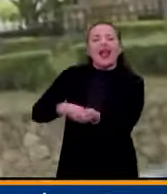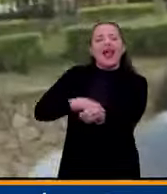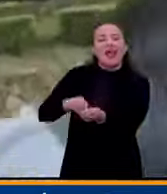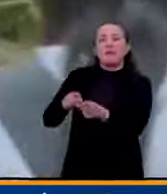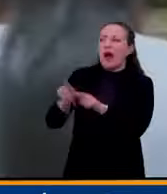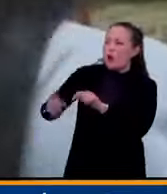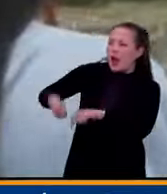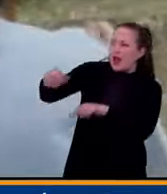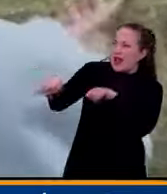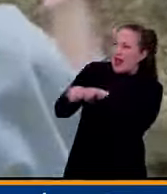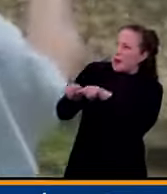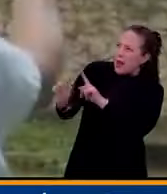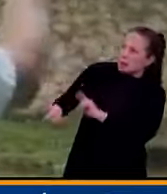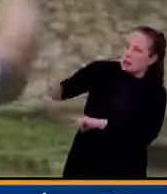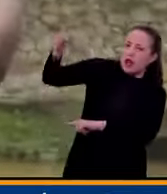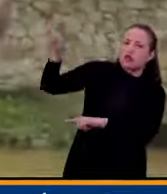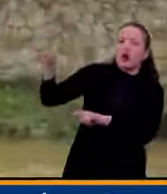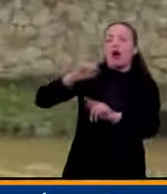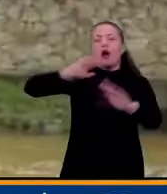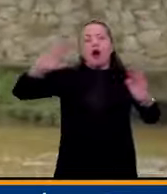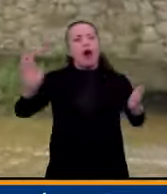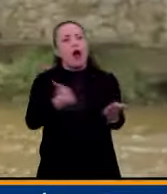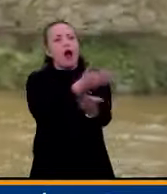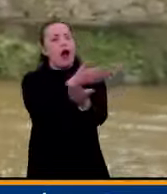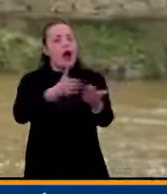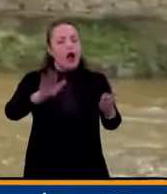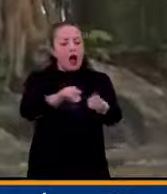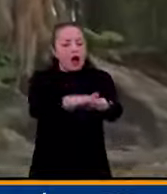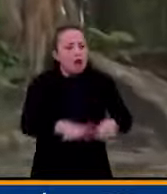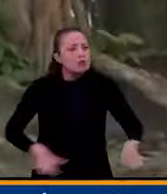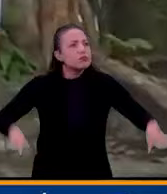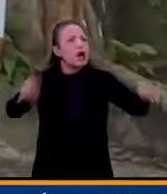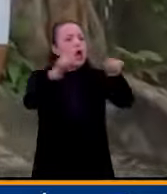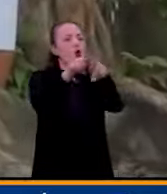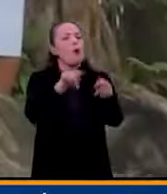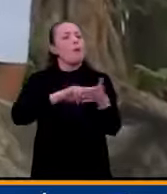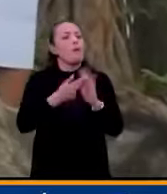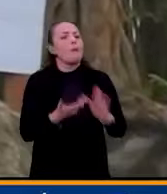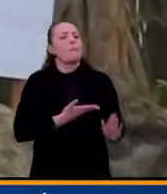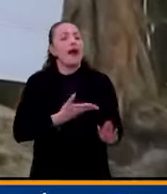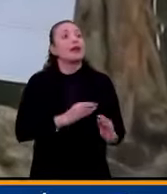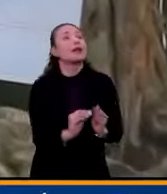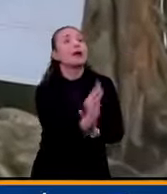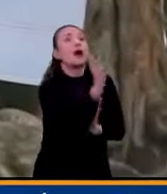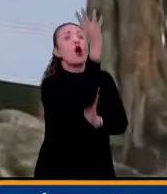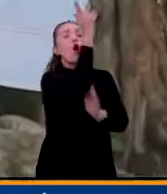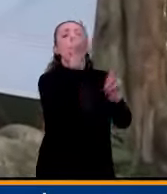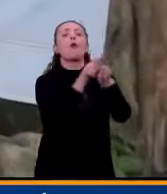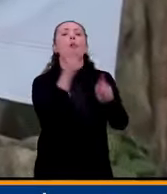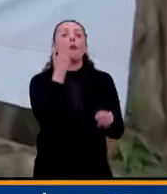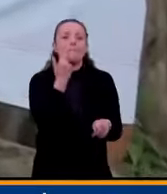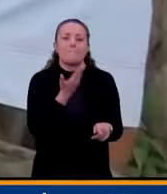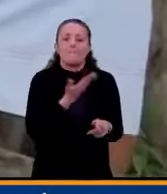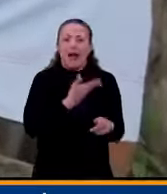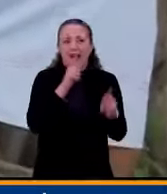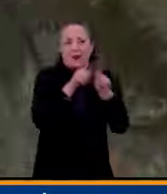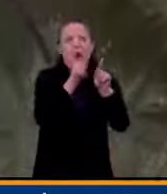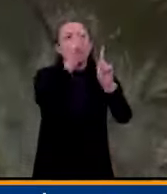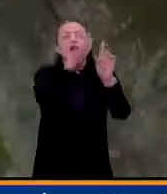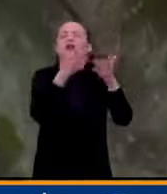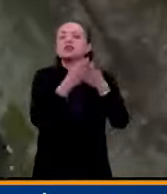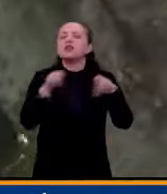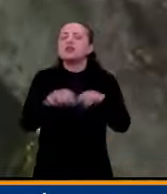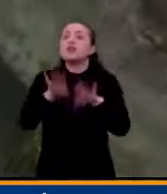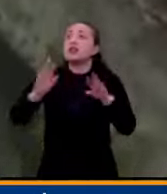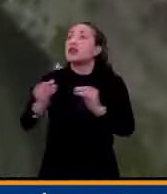río como si fuera su madre, acogen un árbol como si fuera su padre y para ellos la naturaleza es un ser que da vida. Si nosotros sembramos